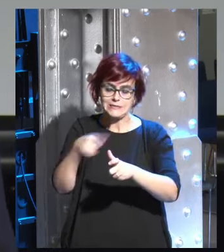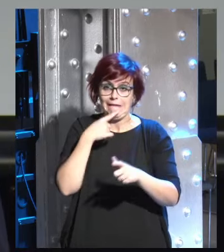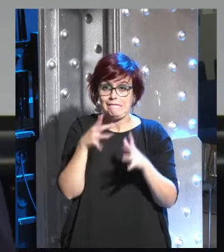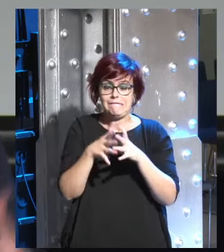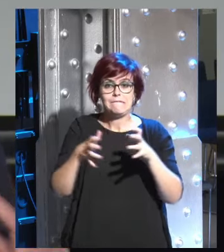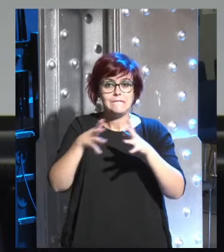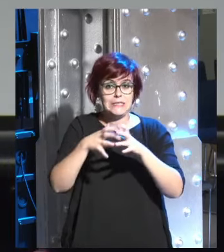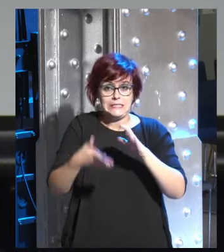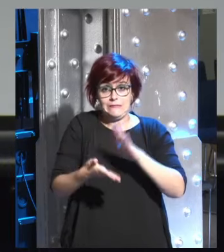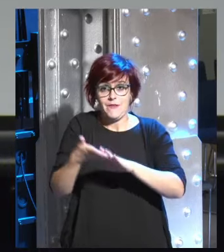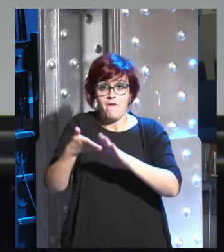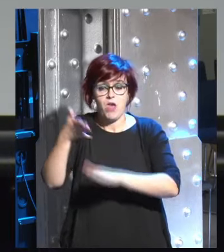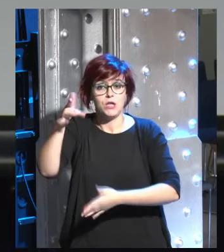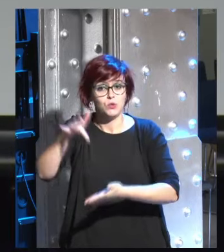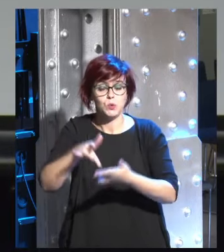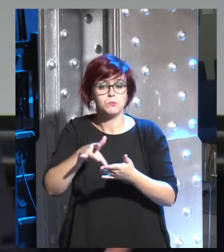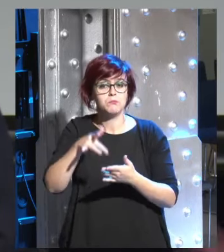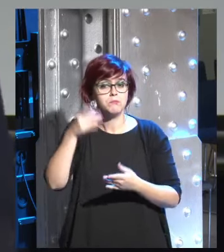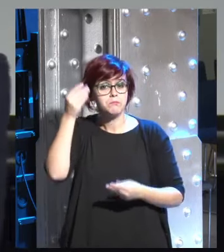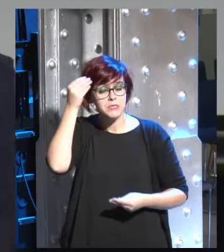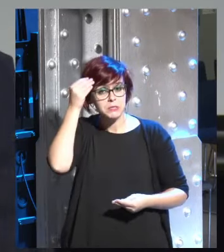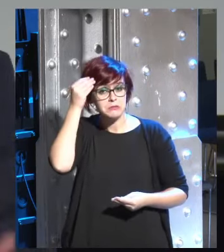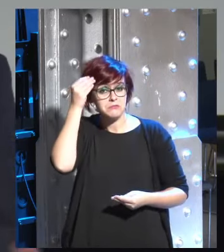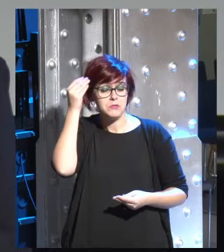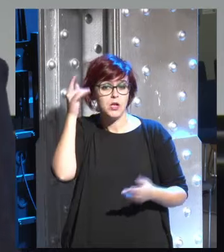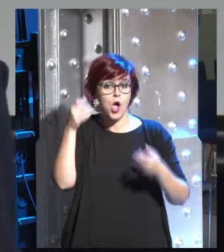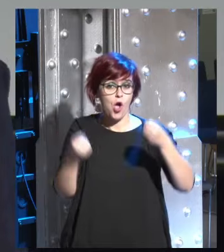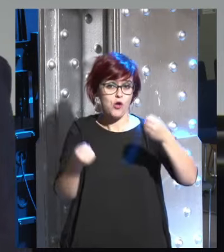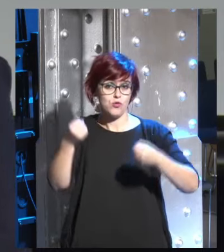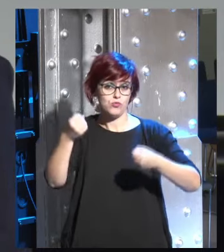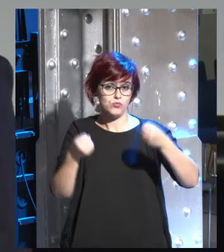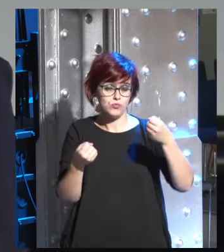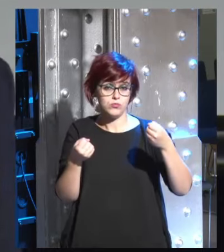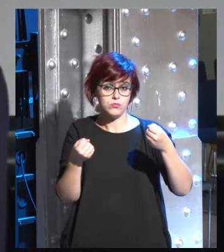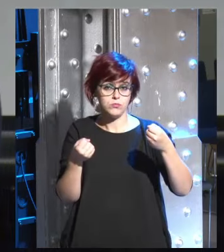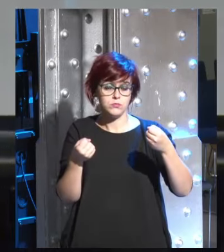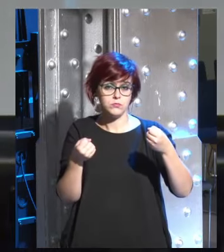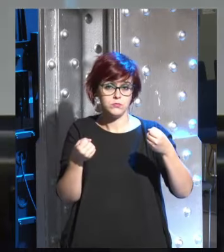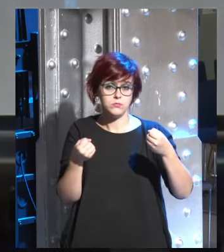esperan que los vehículos los automóviles